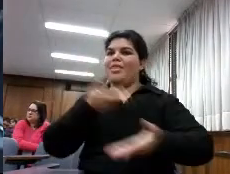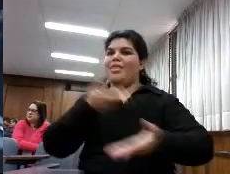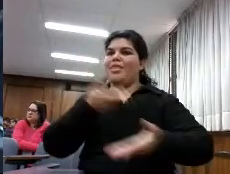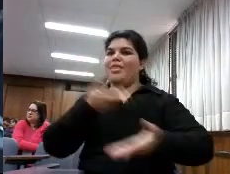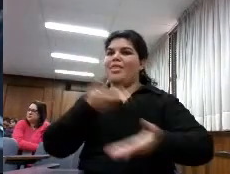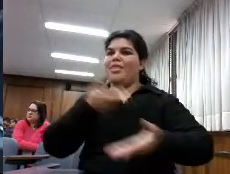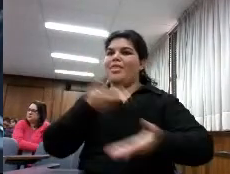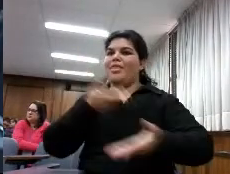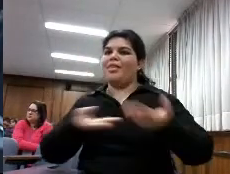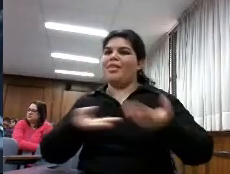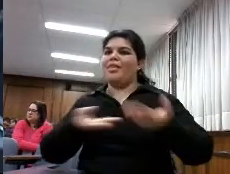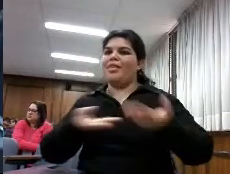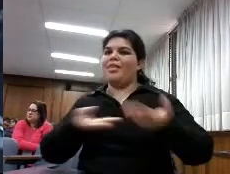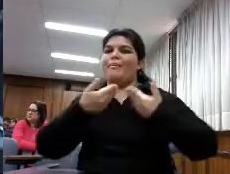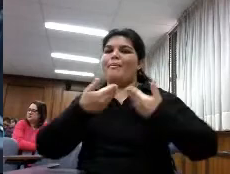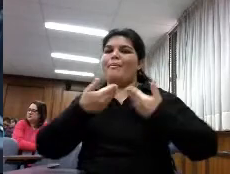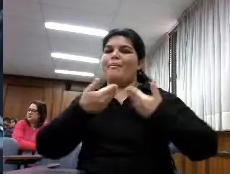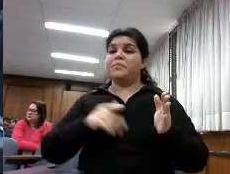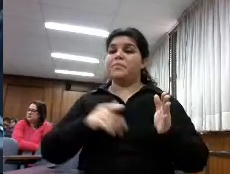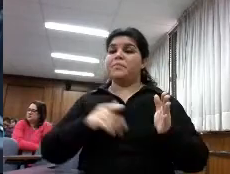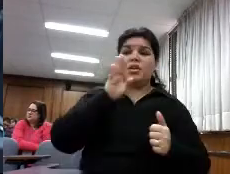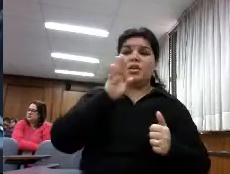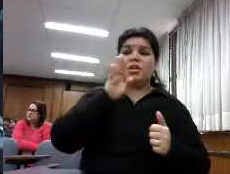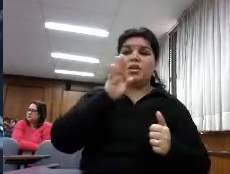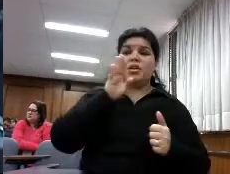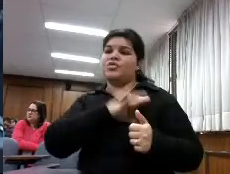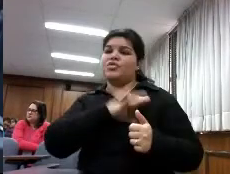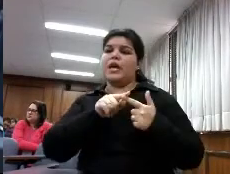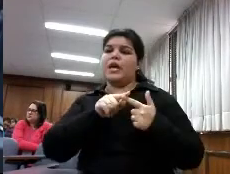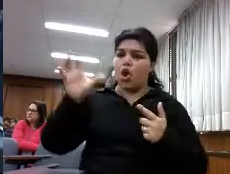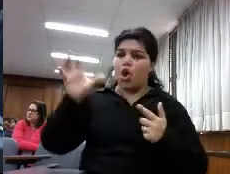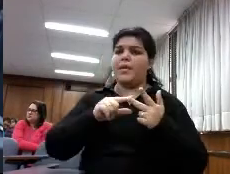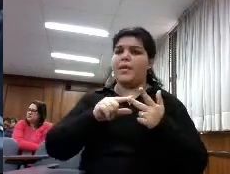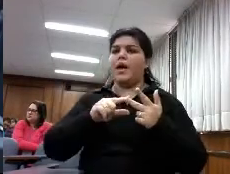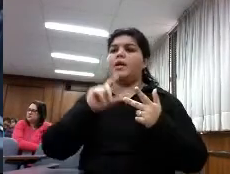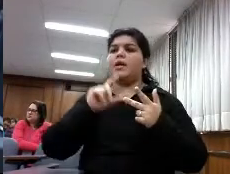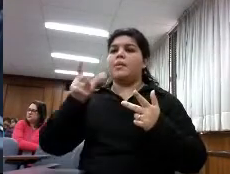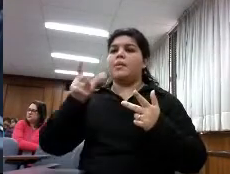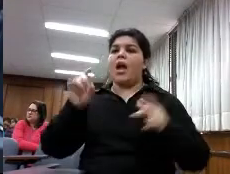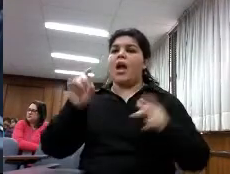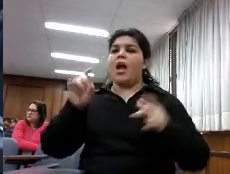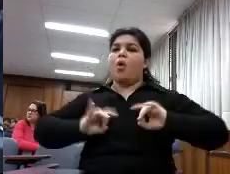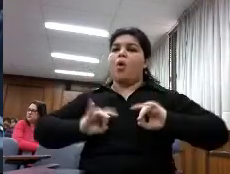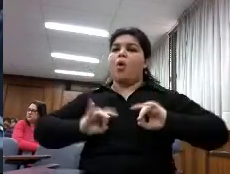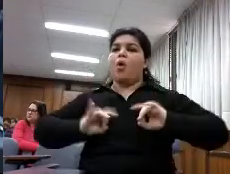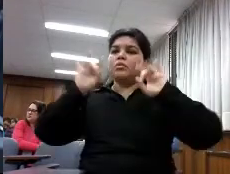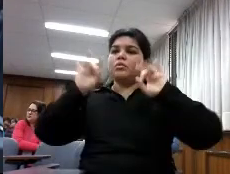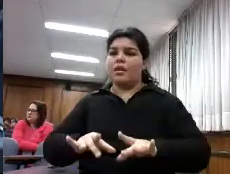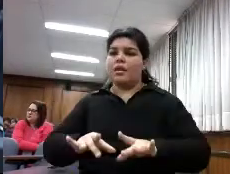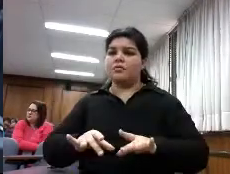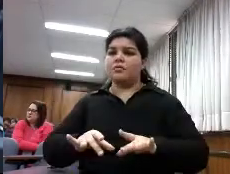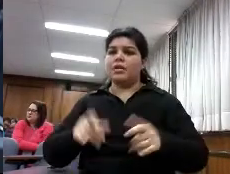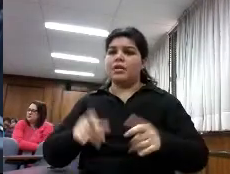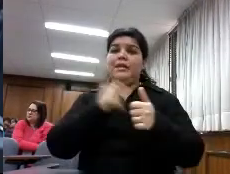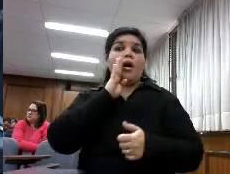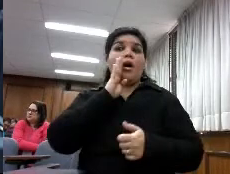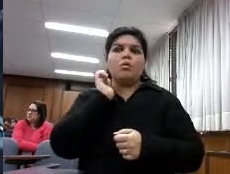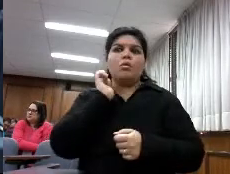Latinoamérica en Chile en Colombia está también en Australia y en Estados Unidos están muchas bibliotecas